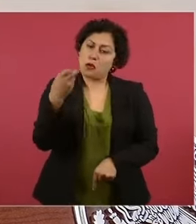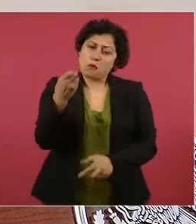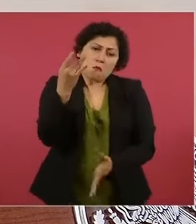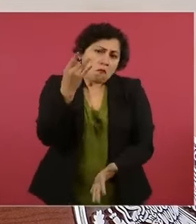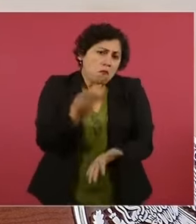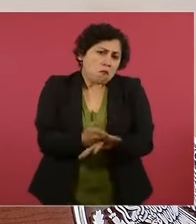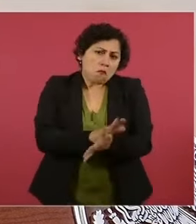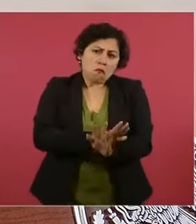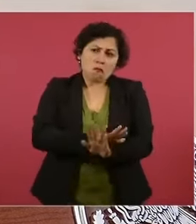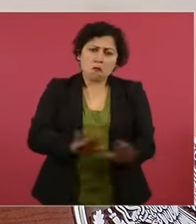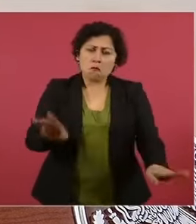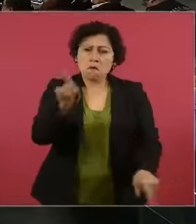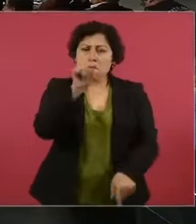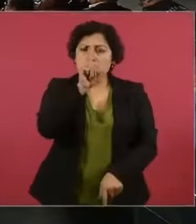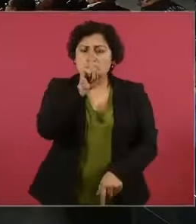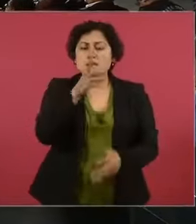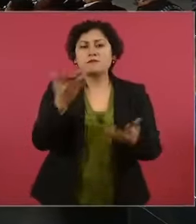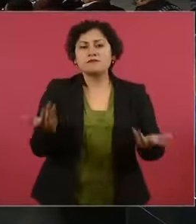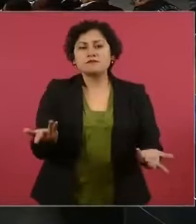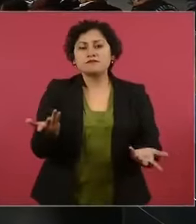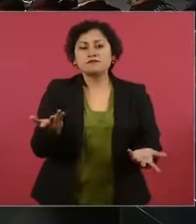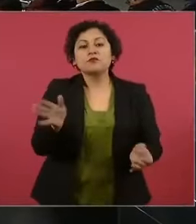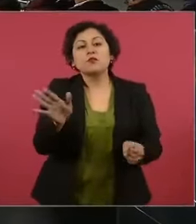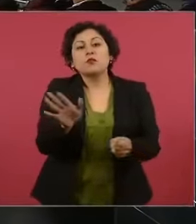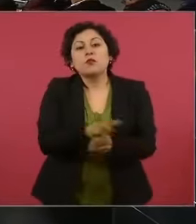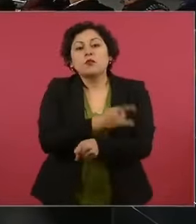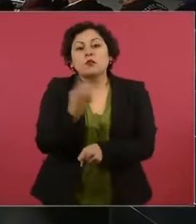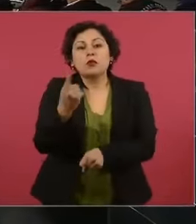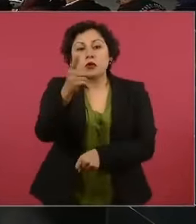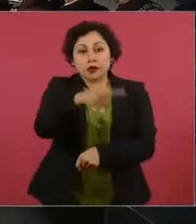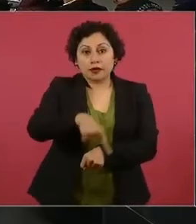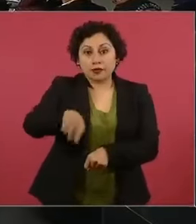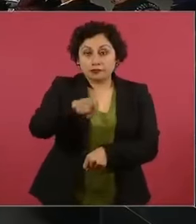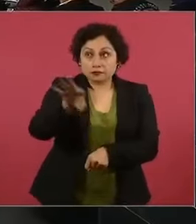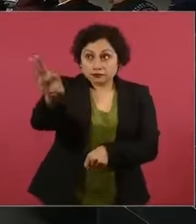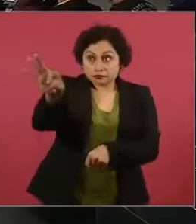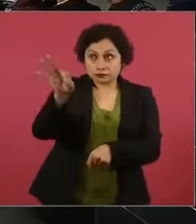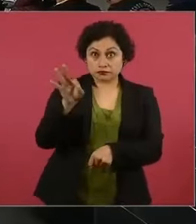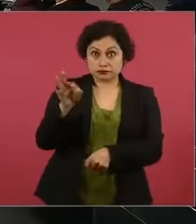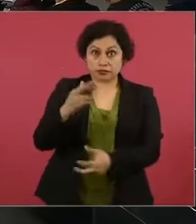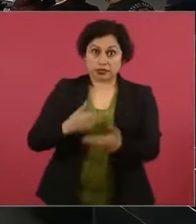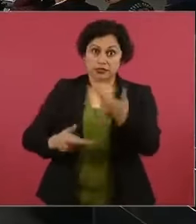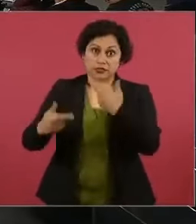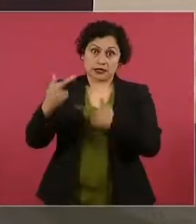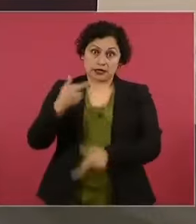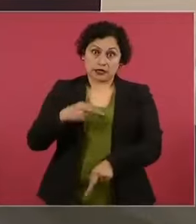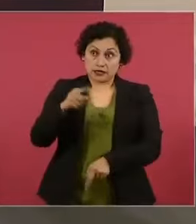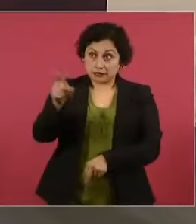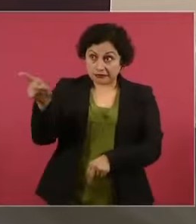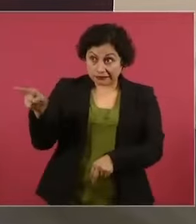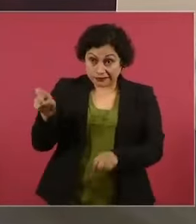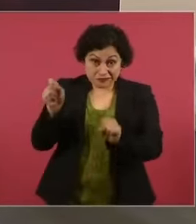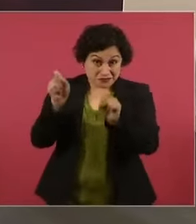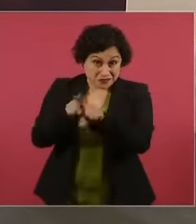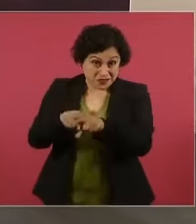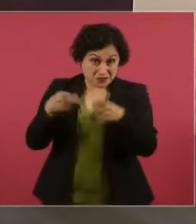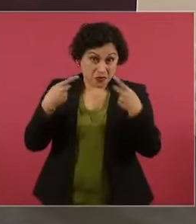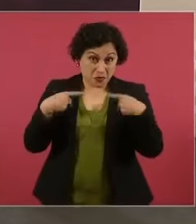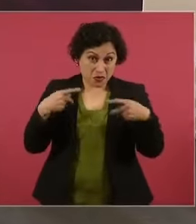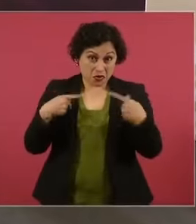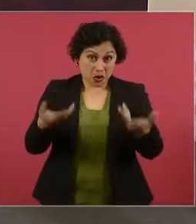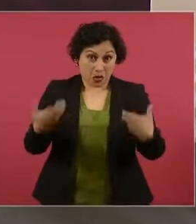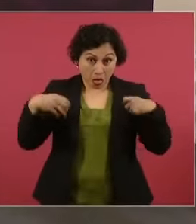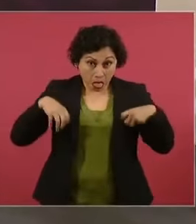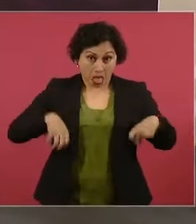Si regresa el bandidaje oficial, pues sí van a